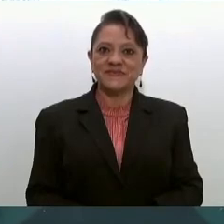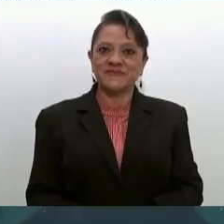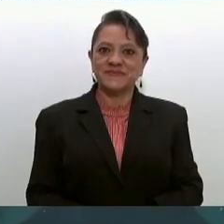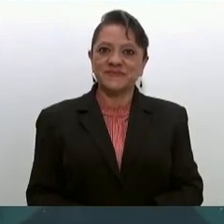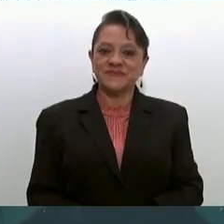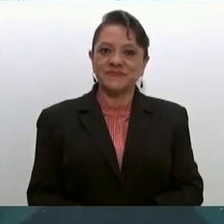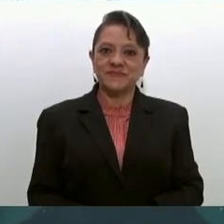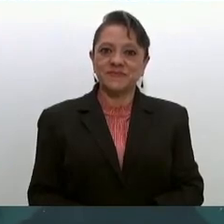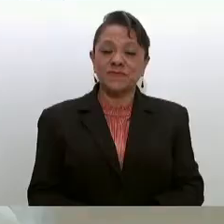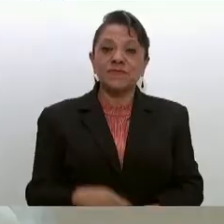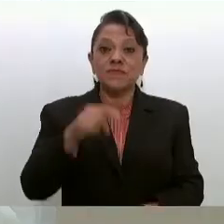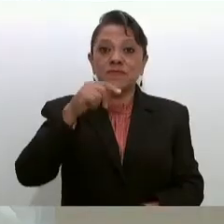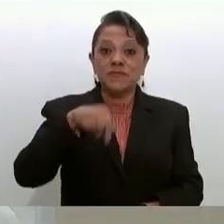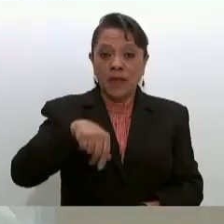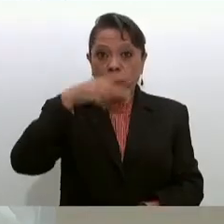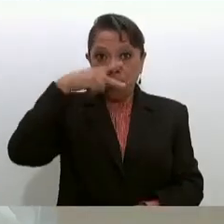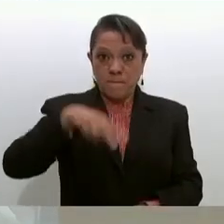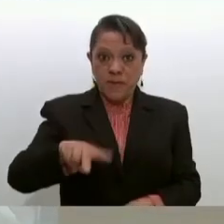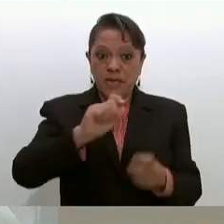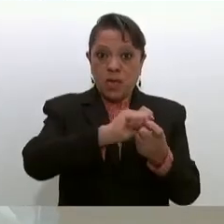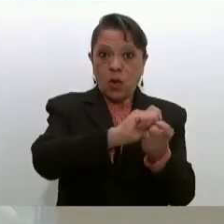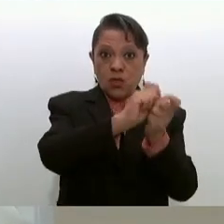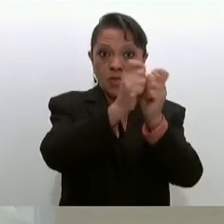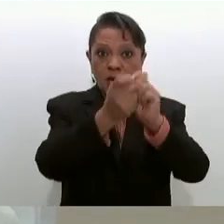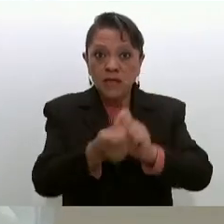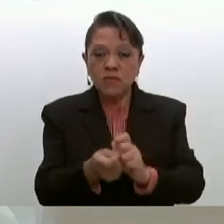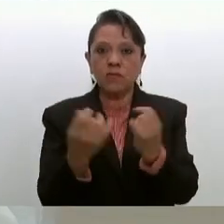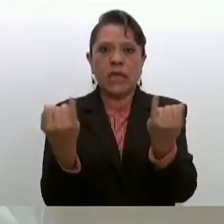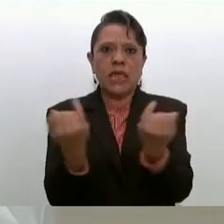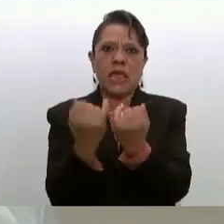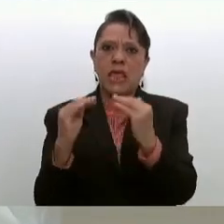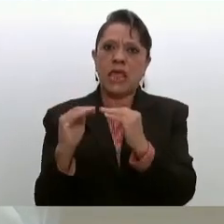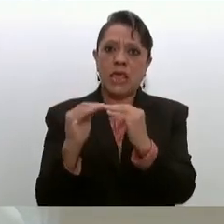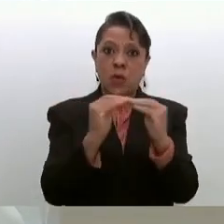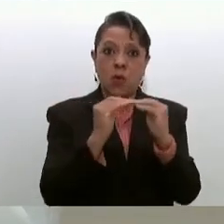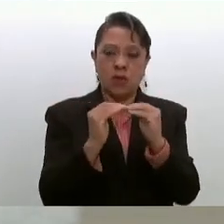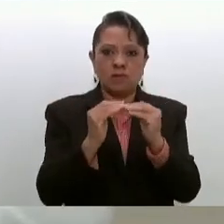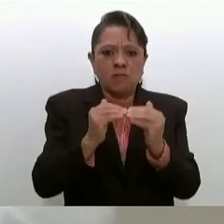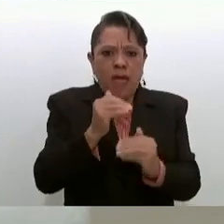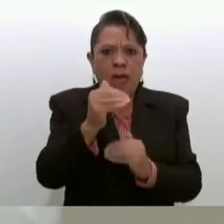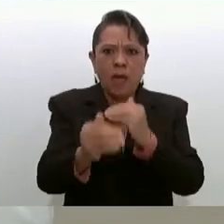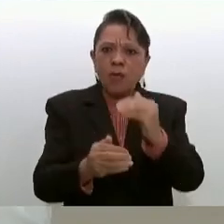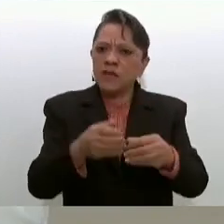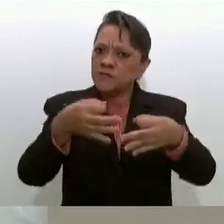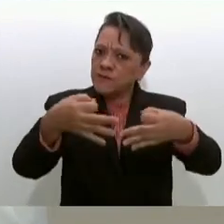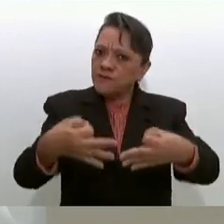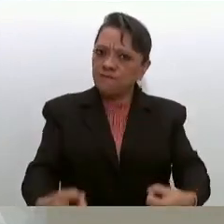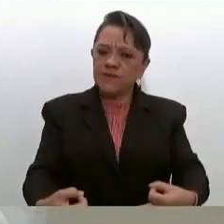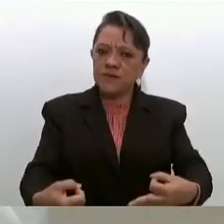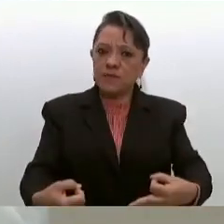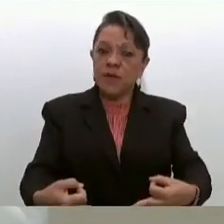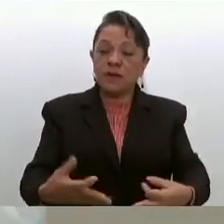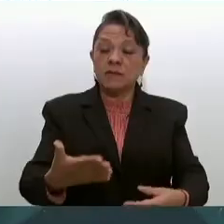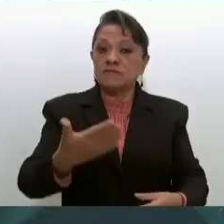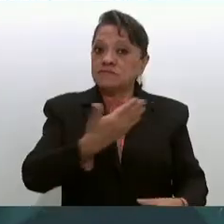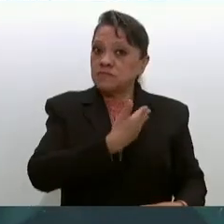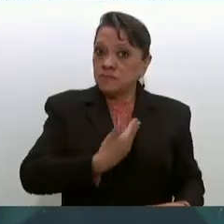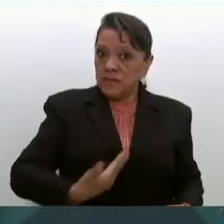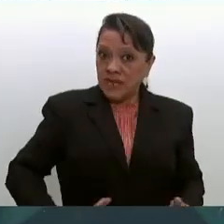El México de la transformación de la igualdad avanza con pie firme. Señor presidente,